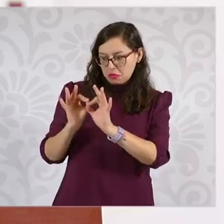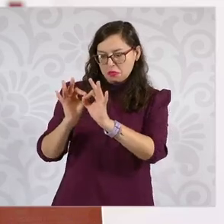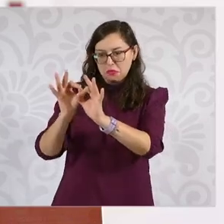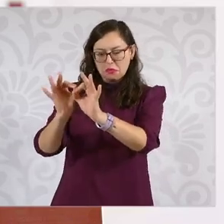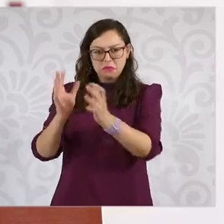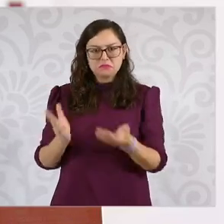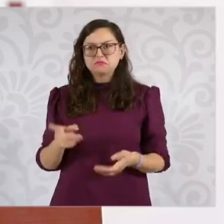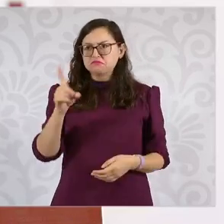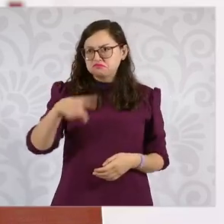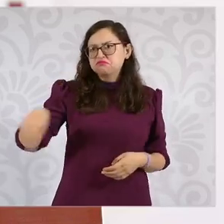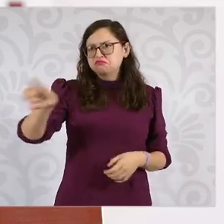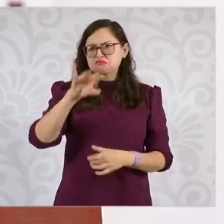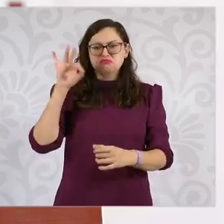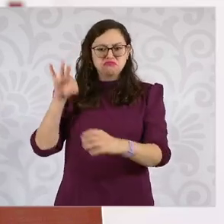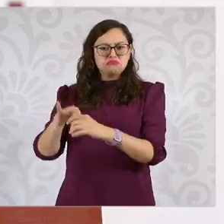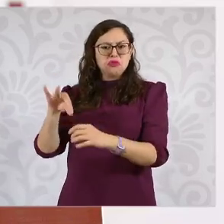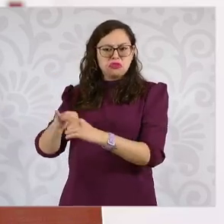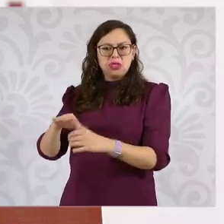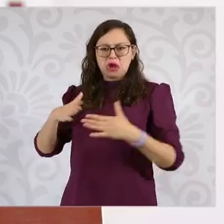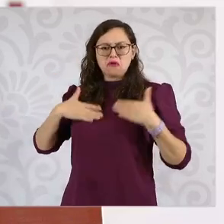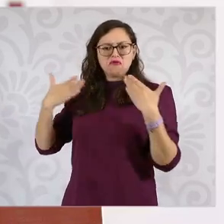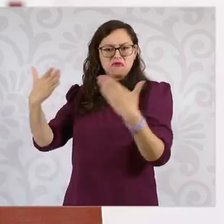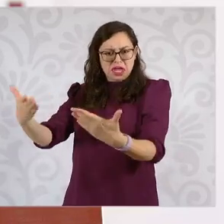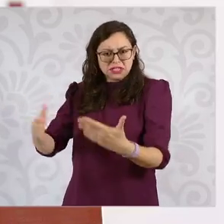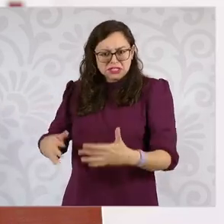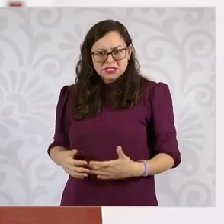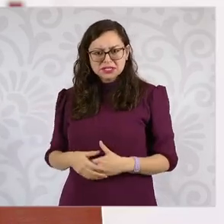México muy probablemente vote por ellos, por ellas.